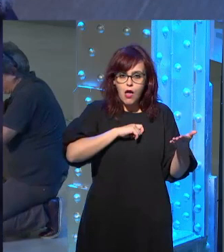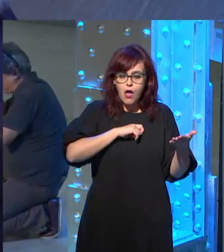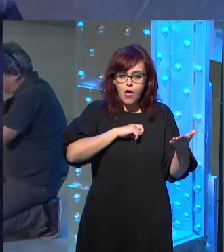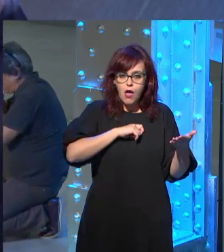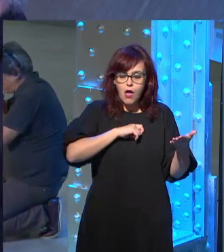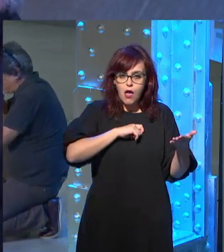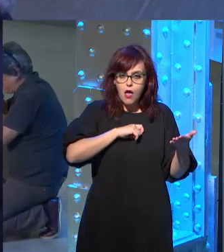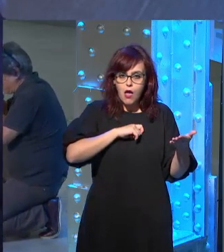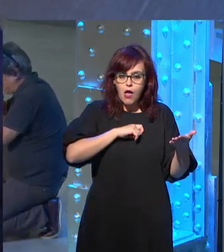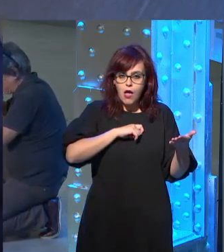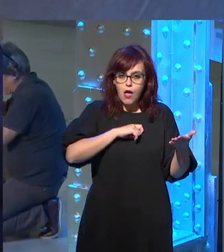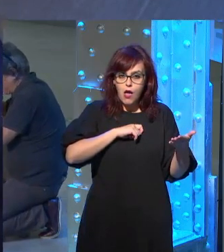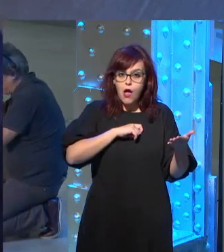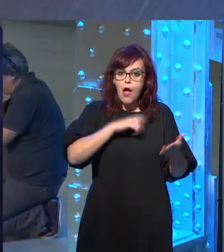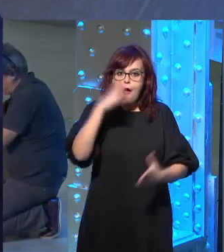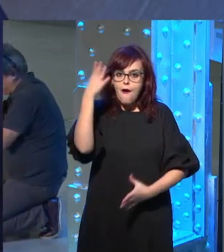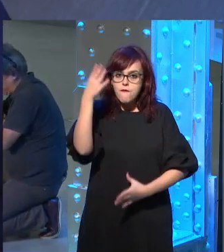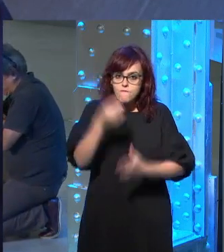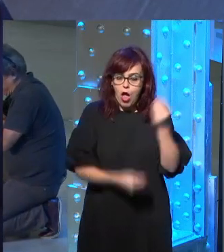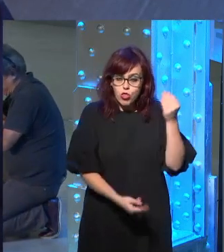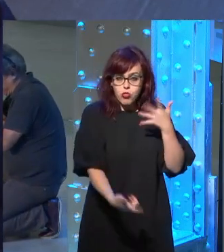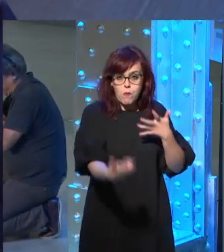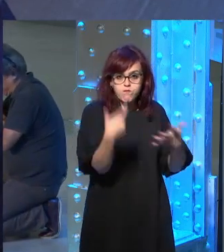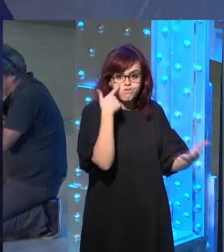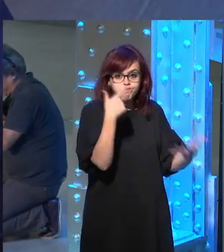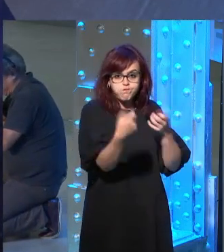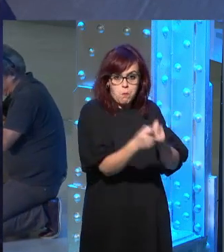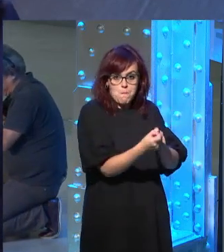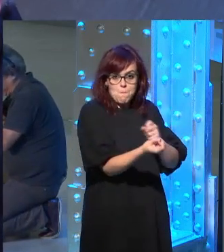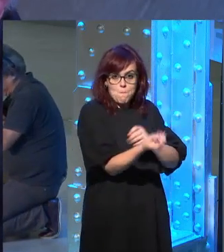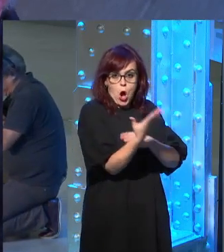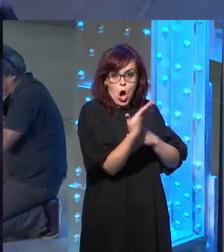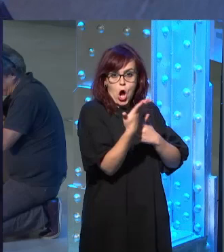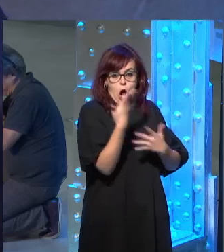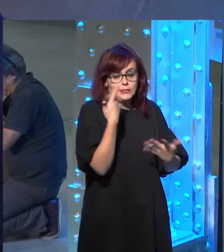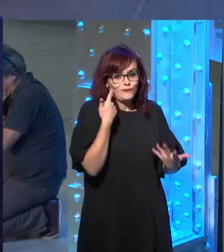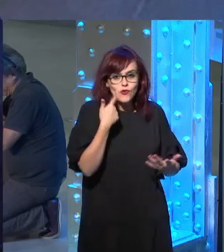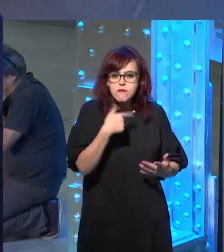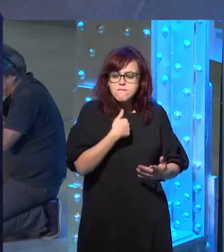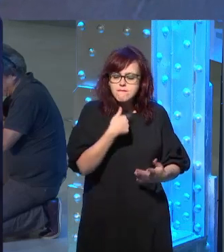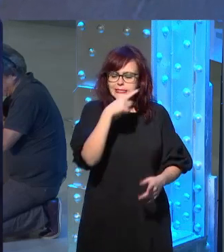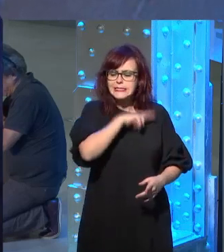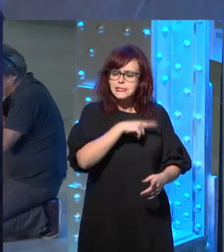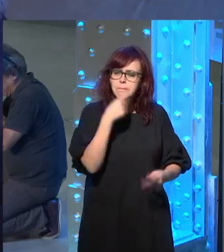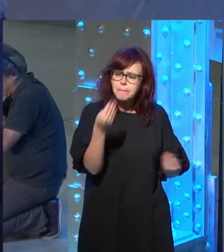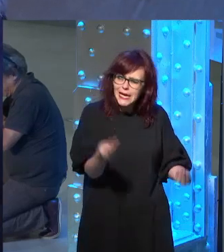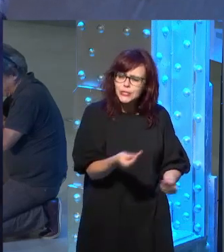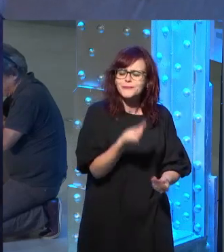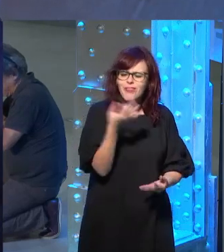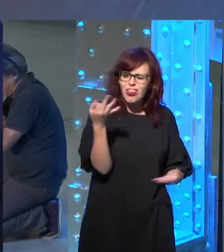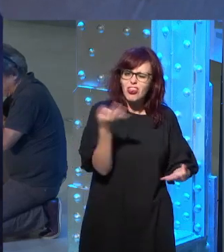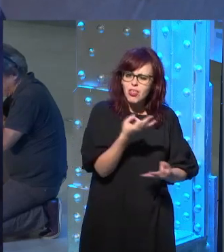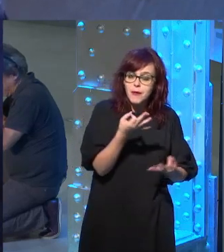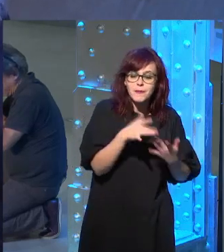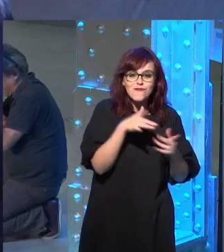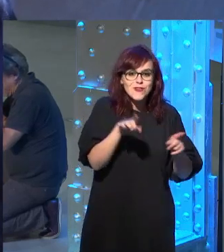hace que salten los los defectos a las cosas que yo hubiera podido hacer mejor pero yo tengo